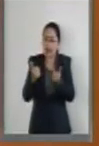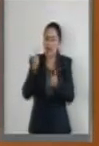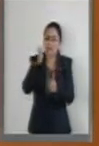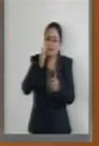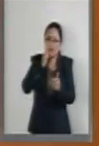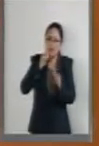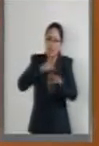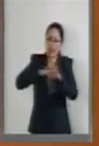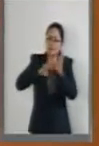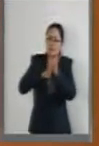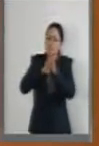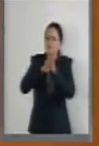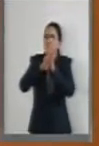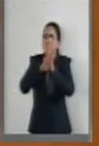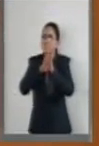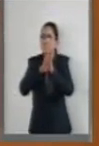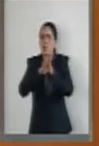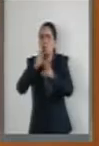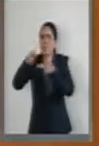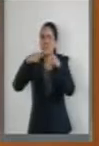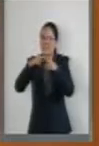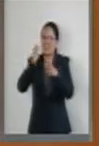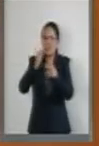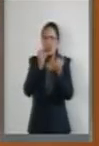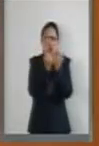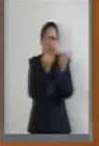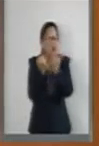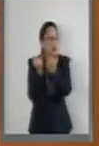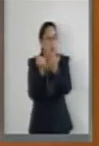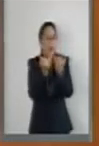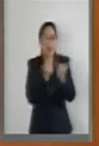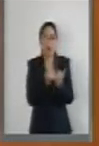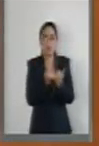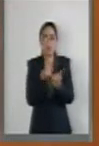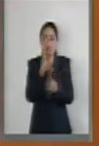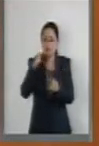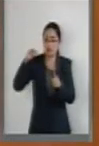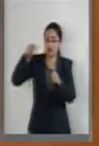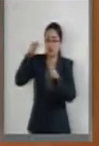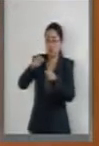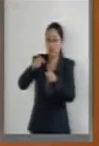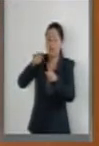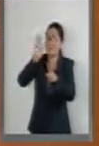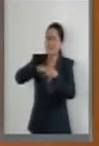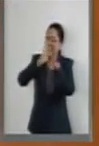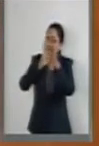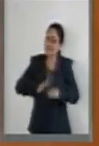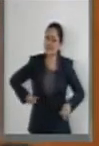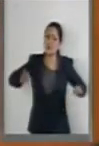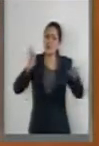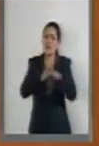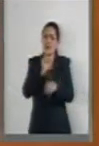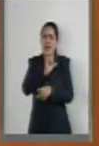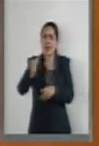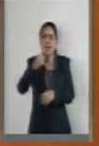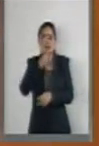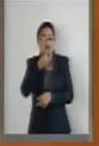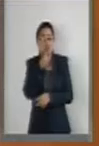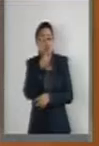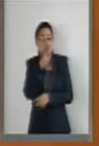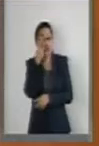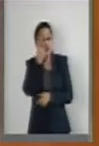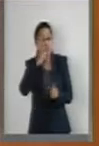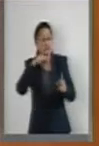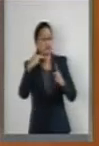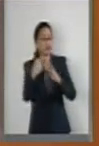los derechos de las niñas y los niños en la Constitución como sujetos de derechos. La aplicación de sus derechos era, como ya